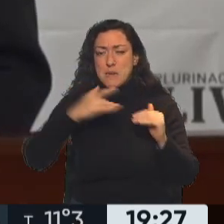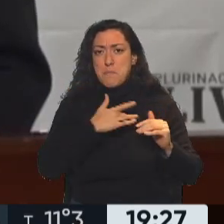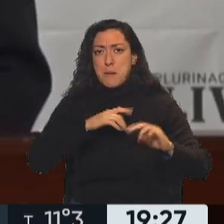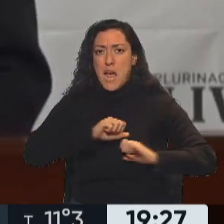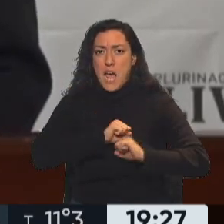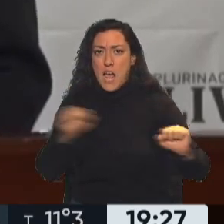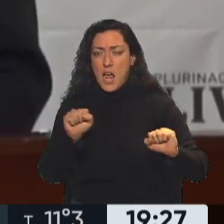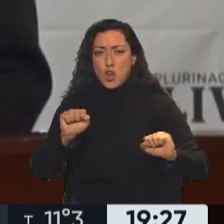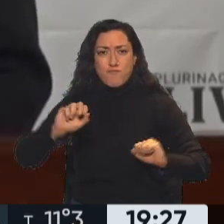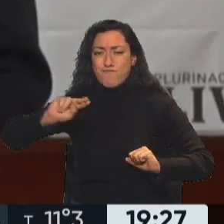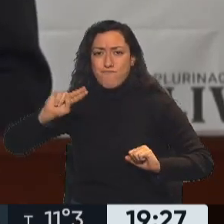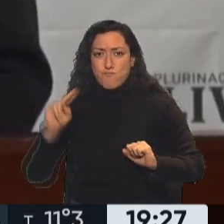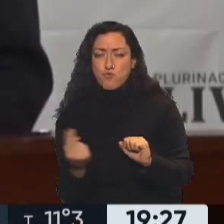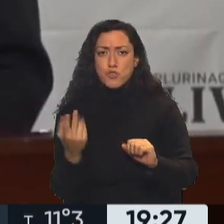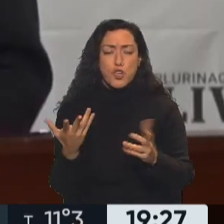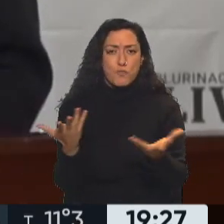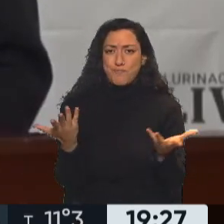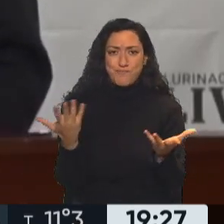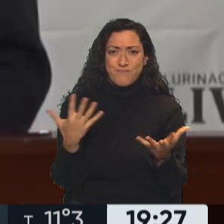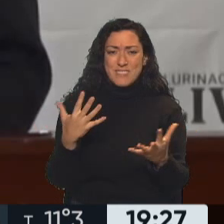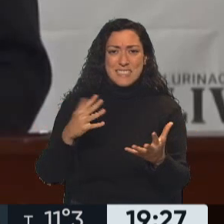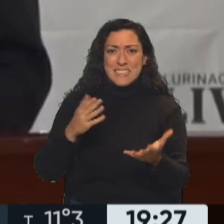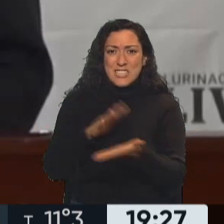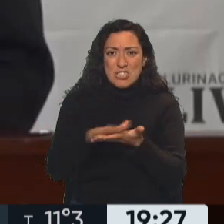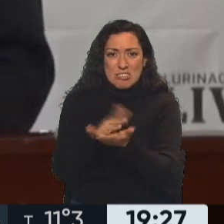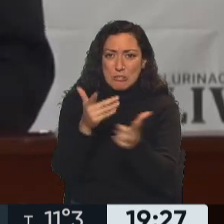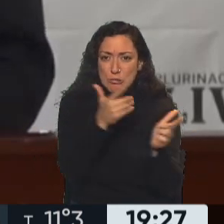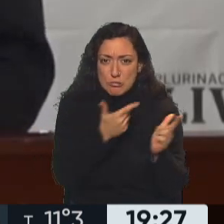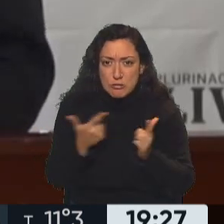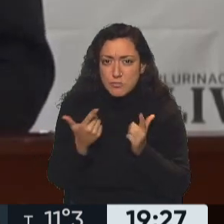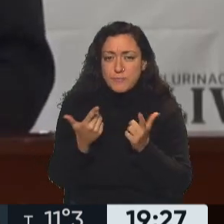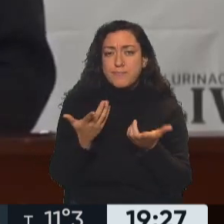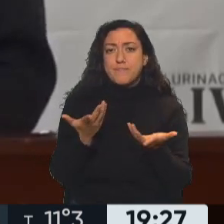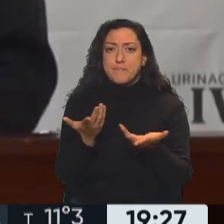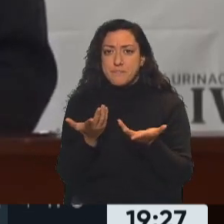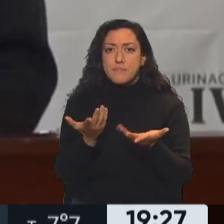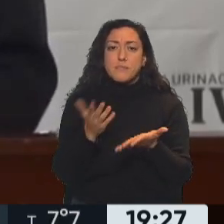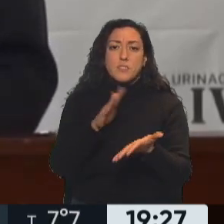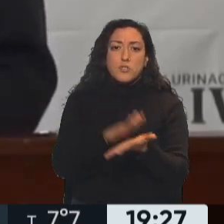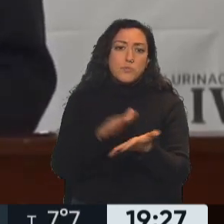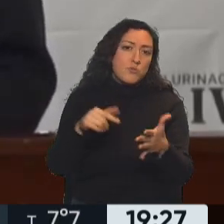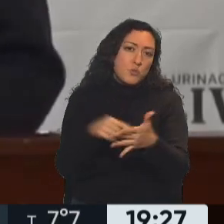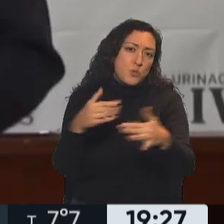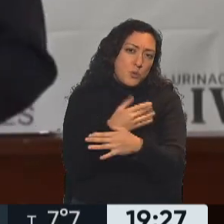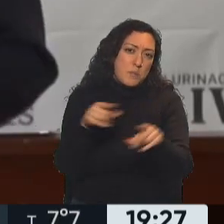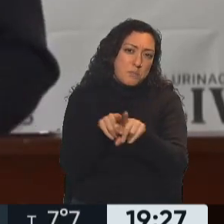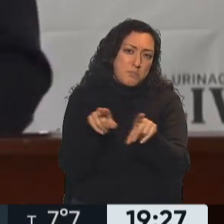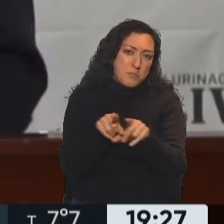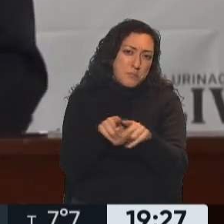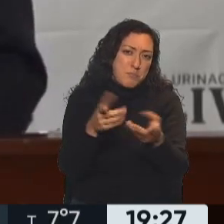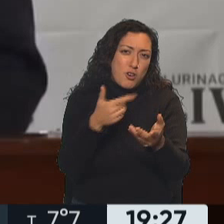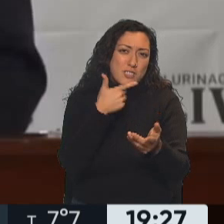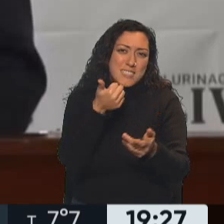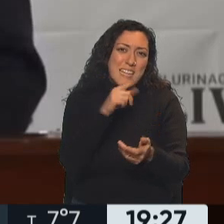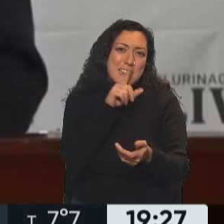cardiorrespiratorio irreversible. Hay que entender que la referencia hacia una ciudad, como puede ser Santa Cruz, donde existe